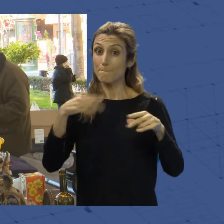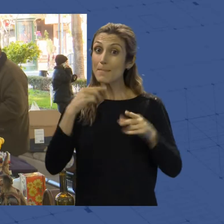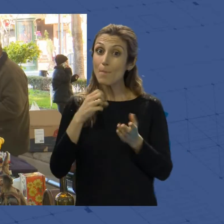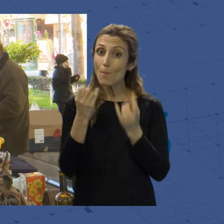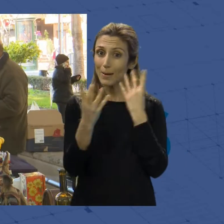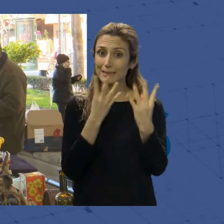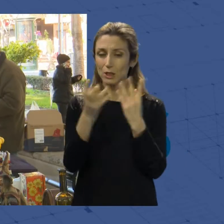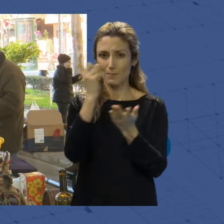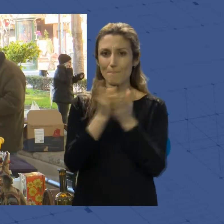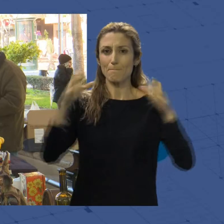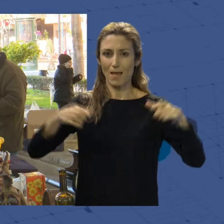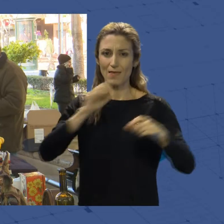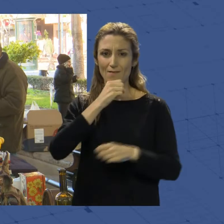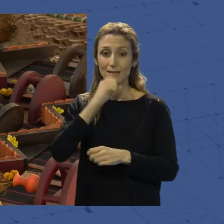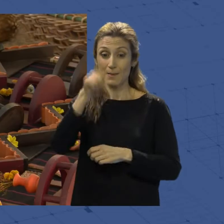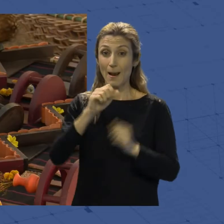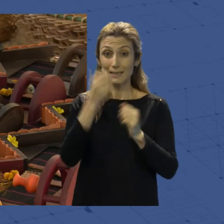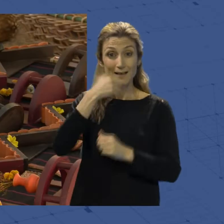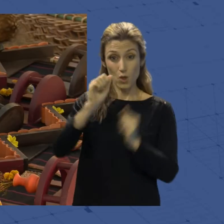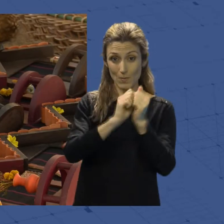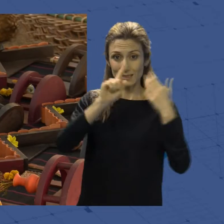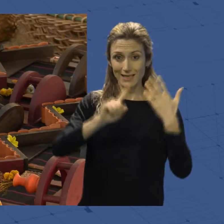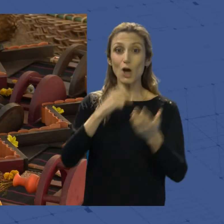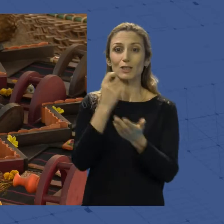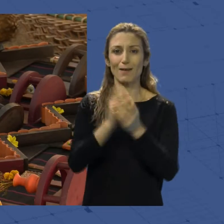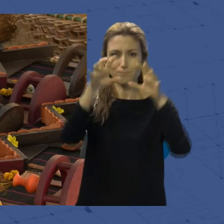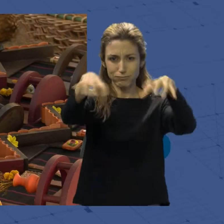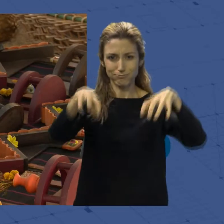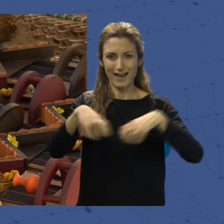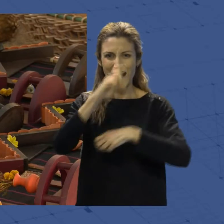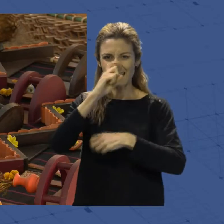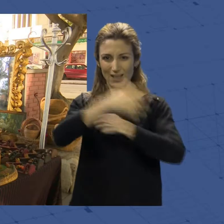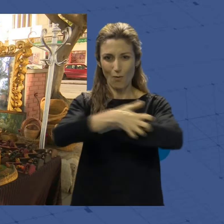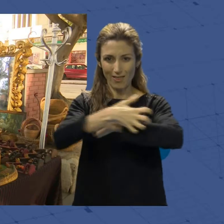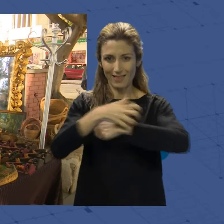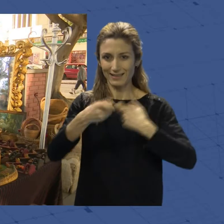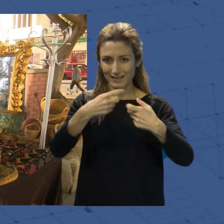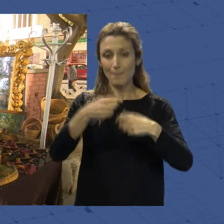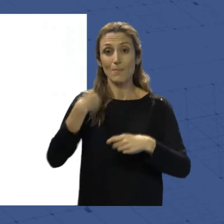Además, el sábado 26 se repetirá el rastrillo de antigüedades en el Parque Nicolás Almerón.